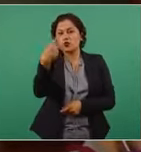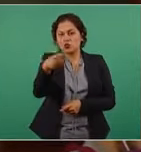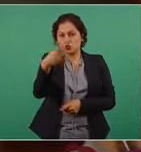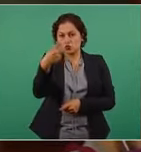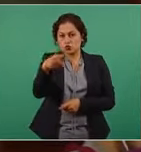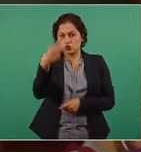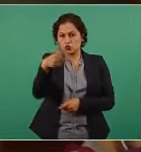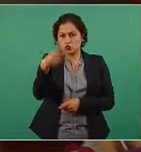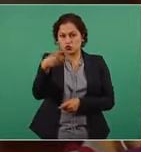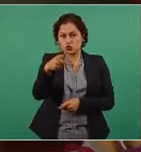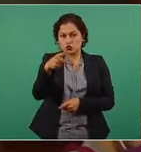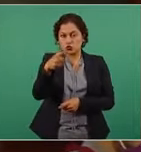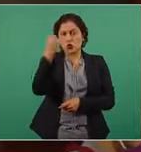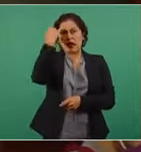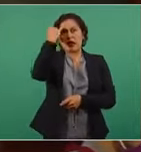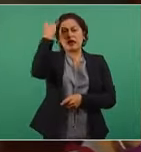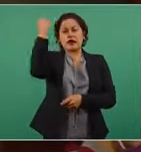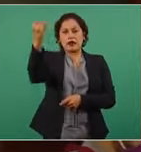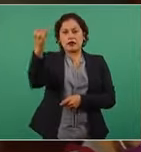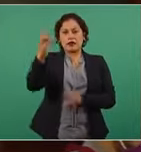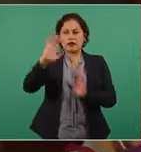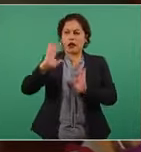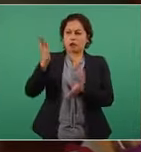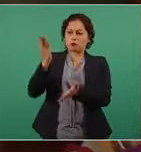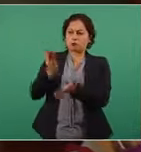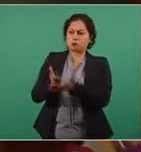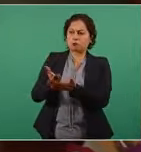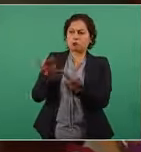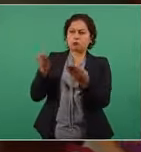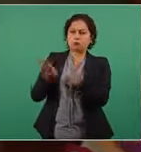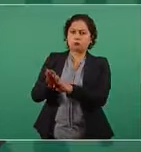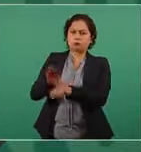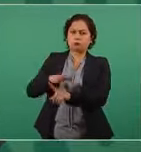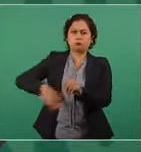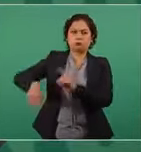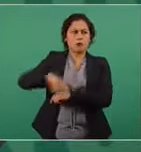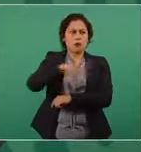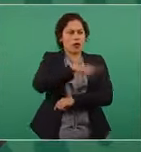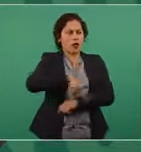de la gente con el pueblo que usted siempre ha apelado a eso Sí